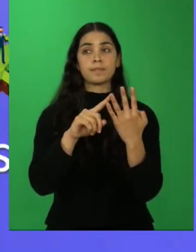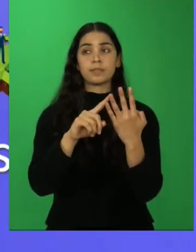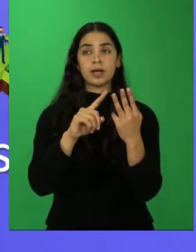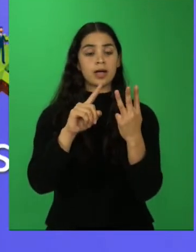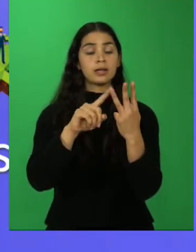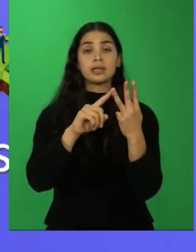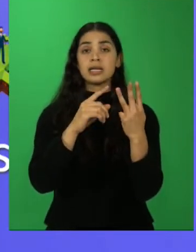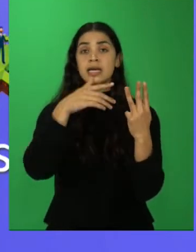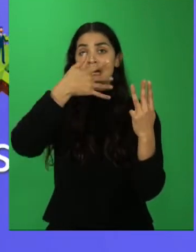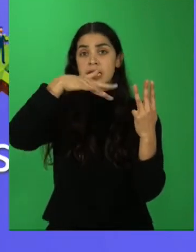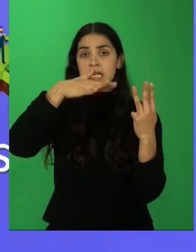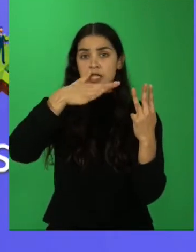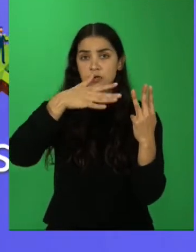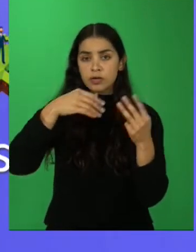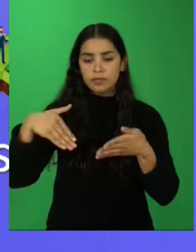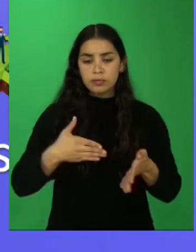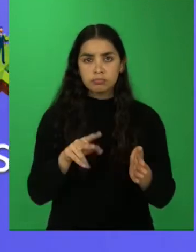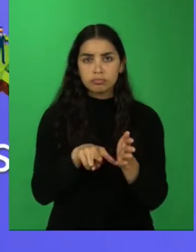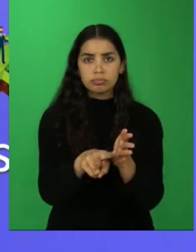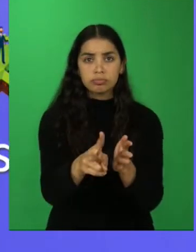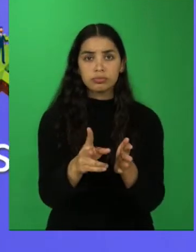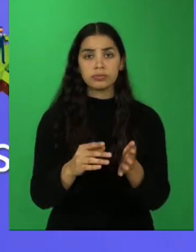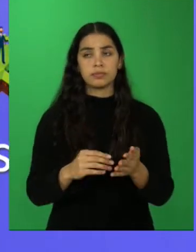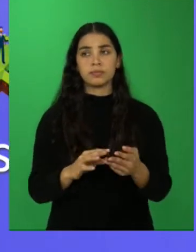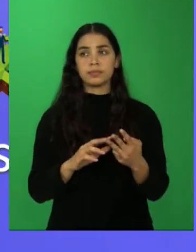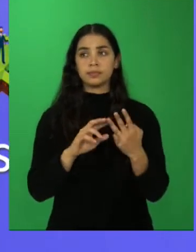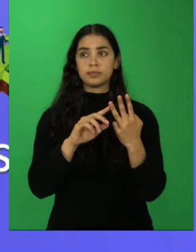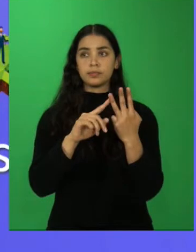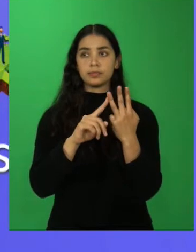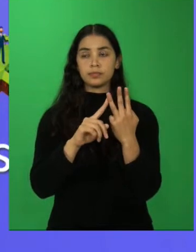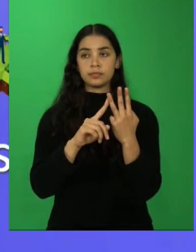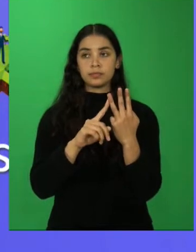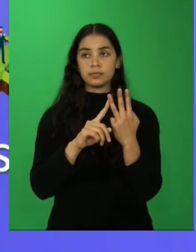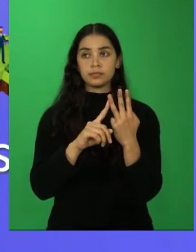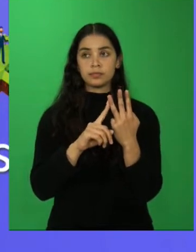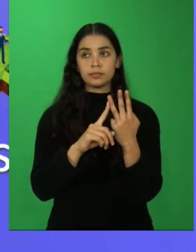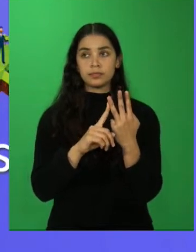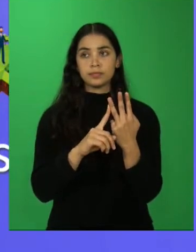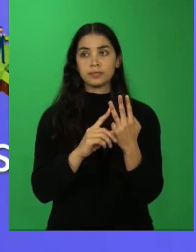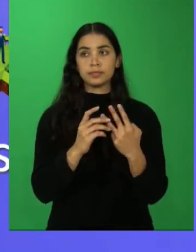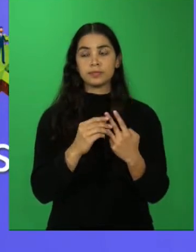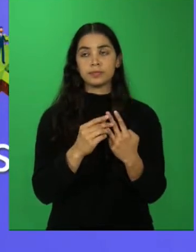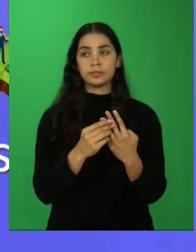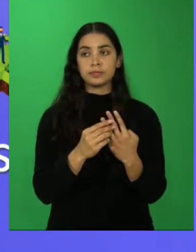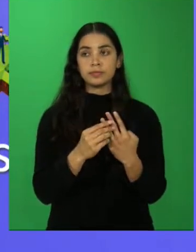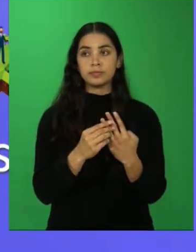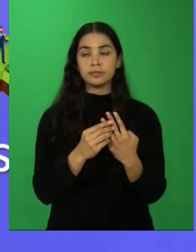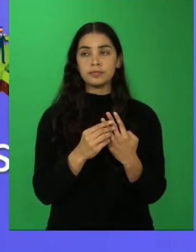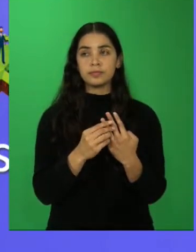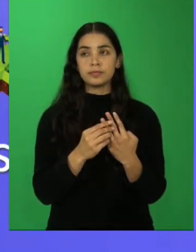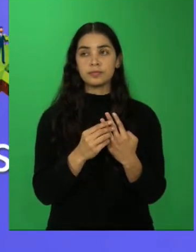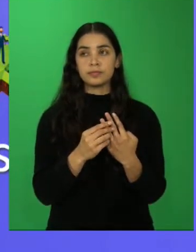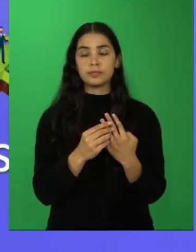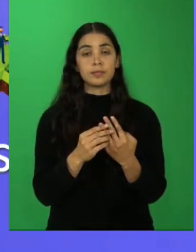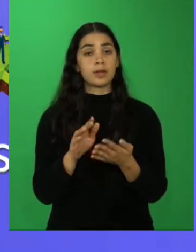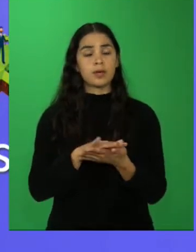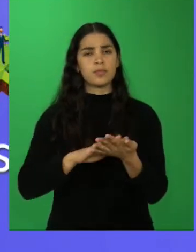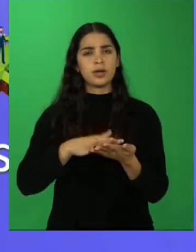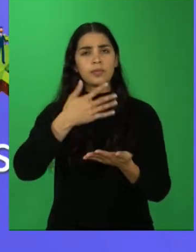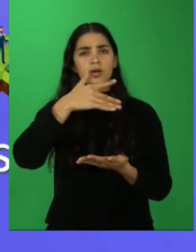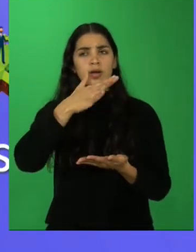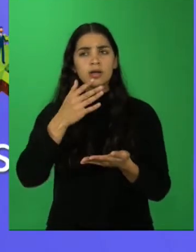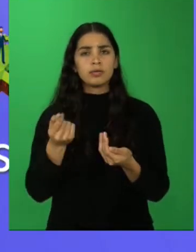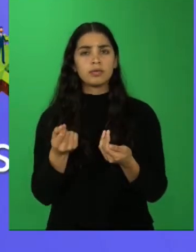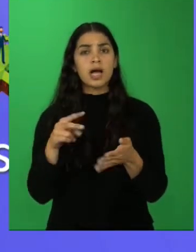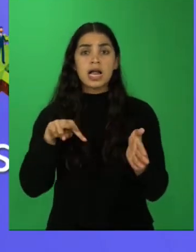hidrografía que corresponde a cada uno de los cursos de aguas superficiales. En este caso serían